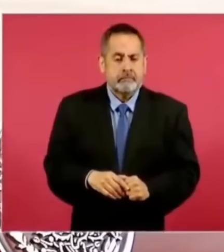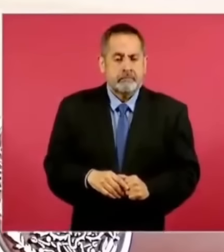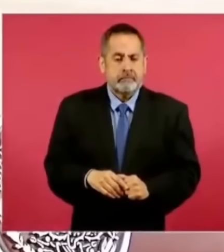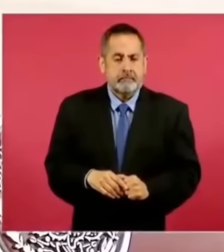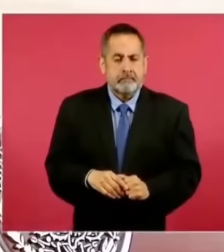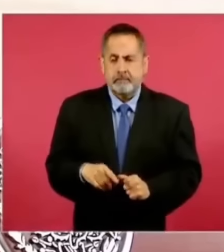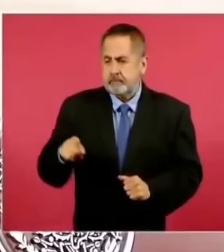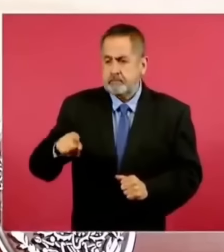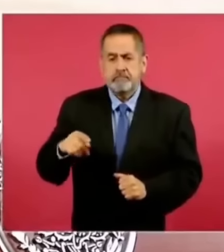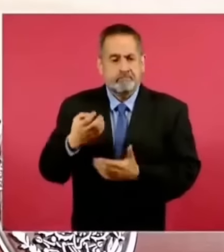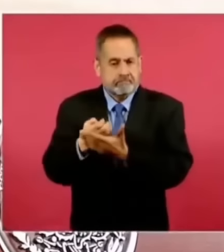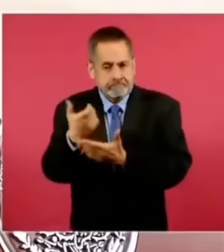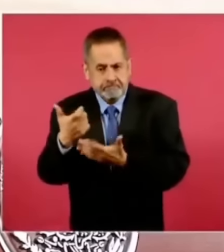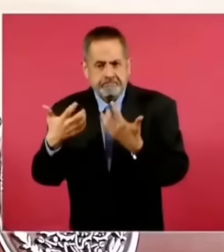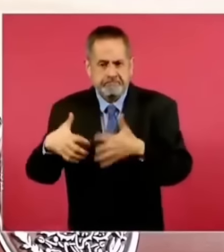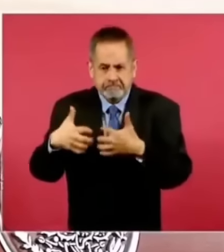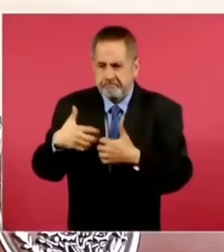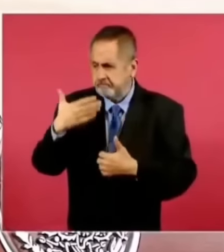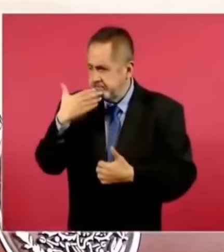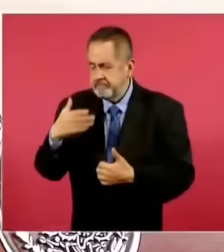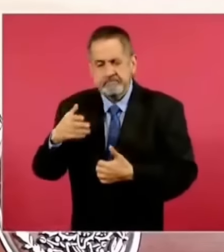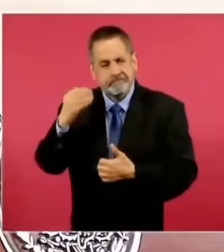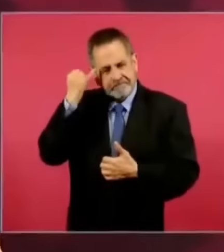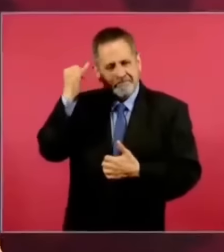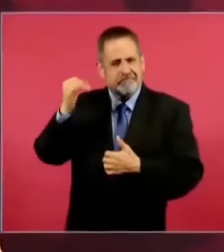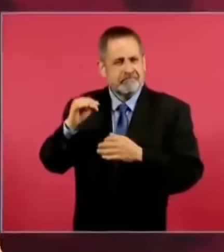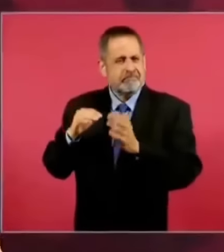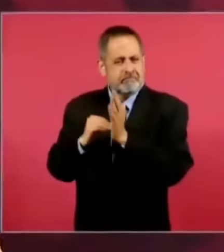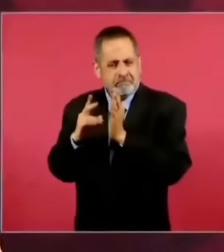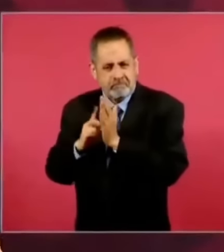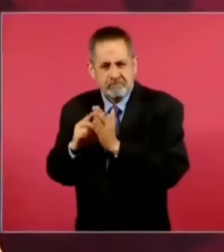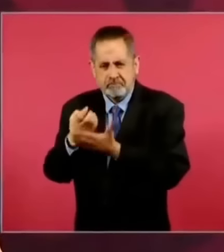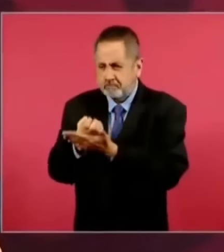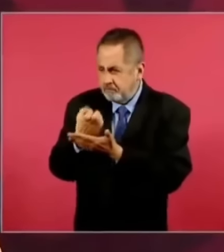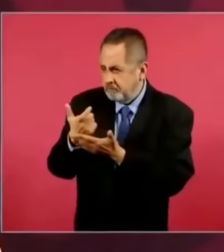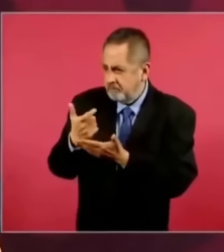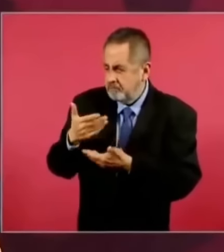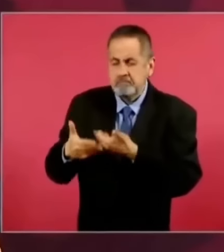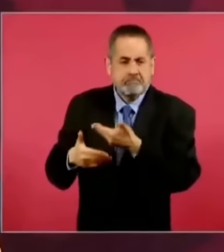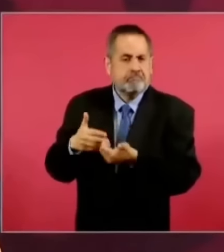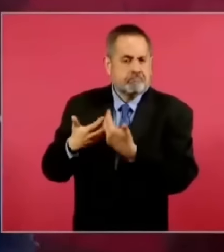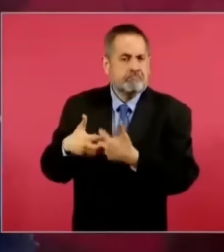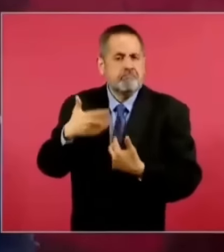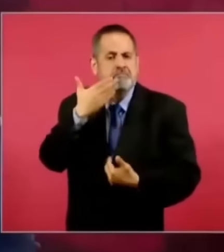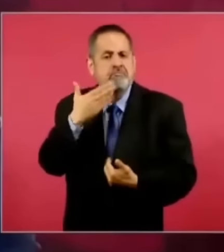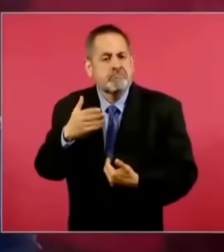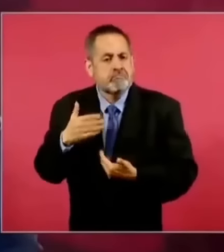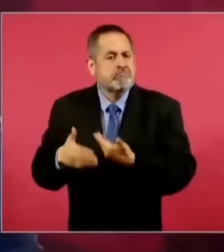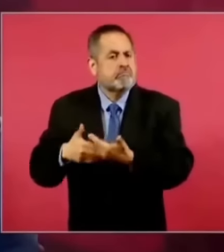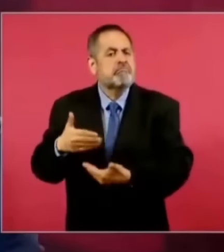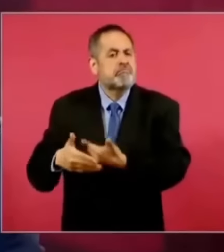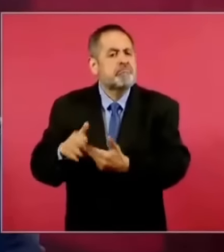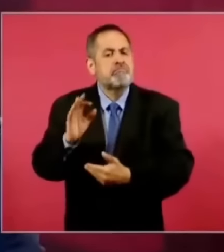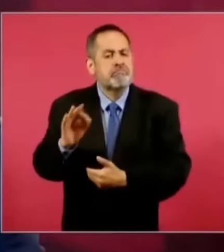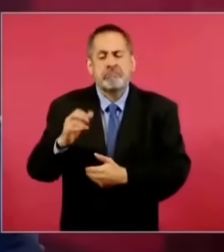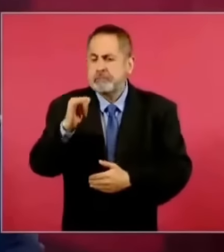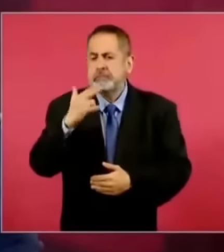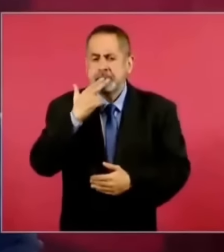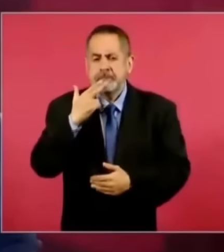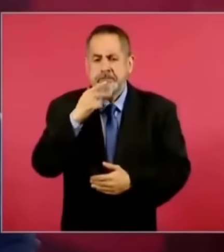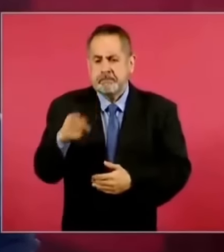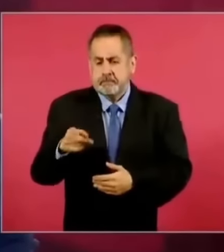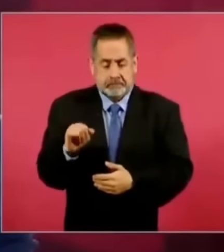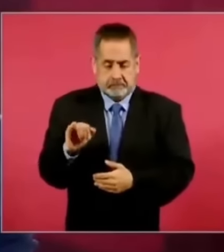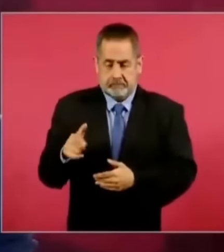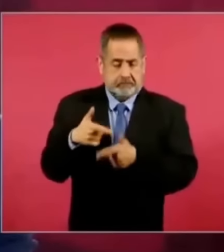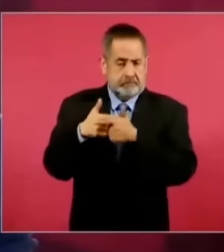economía, está funcionando el modelo económico y así vamos